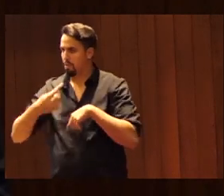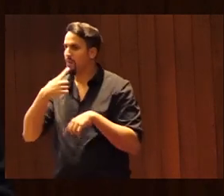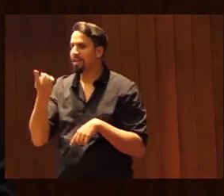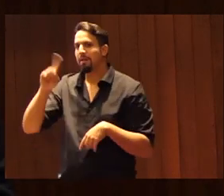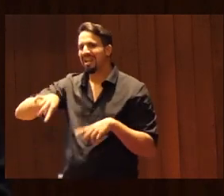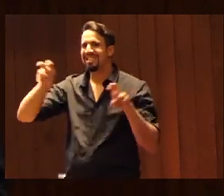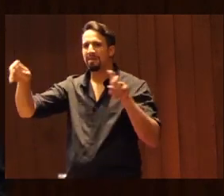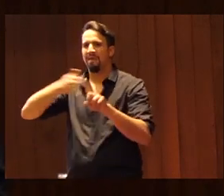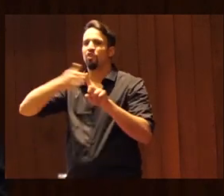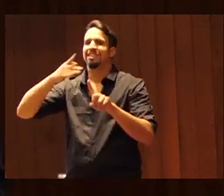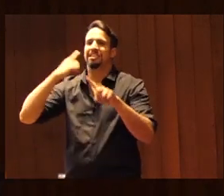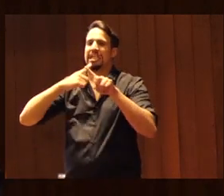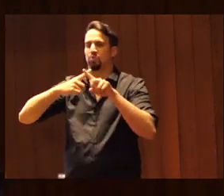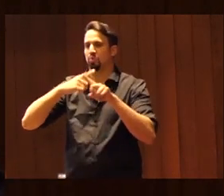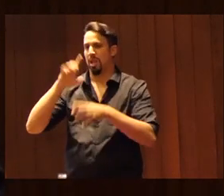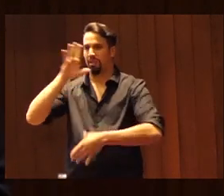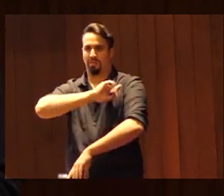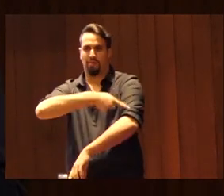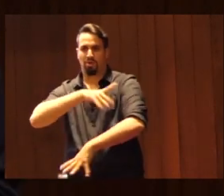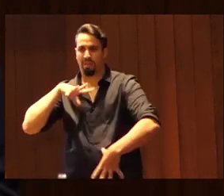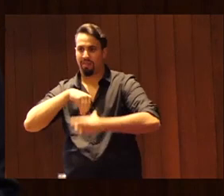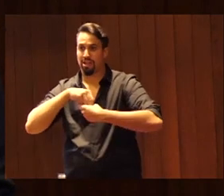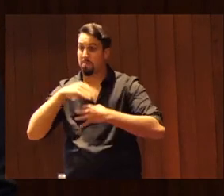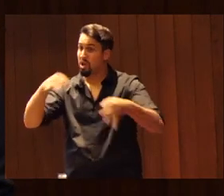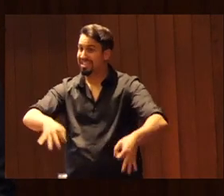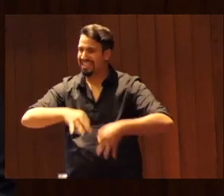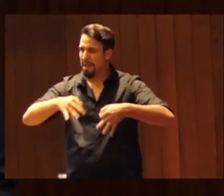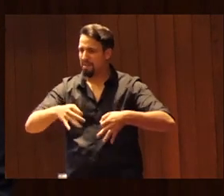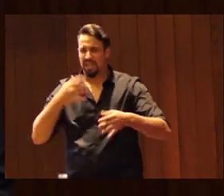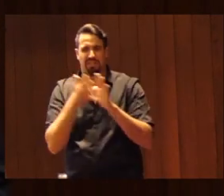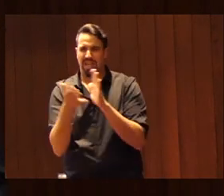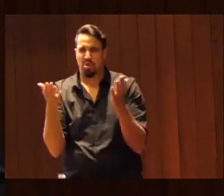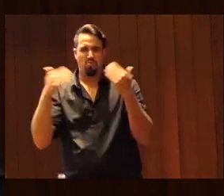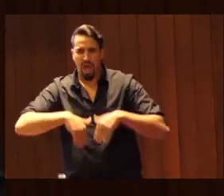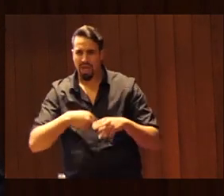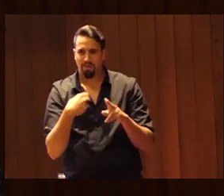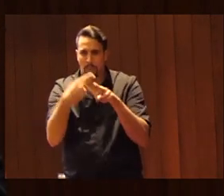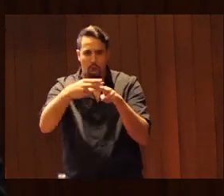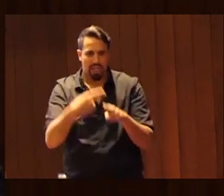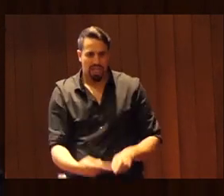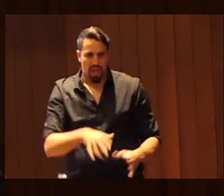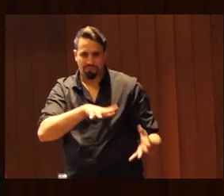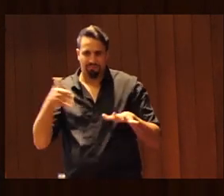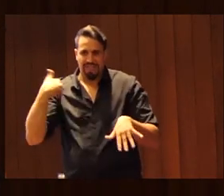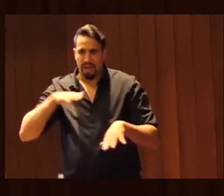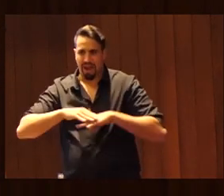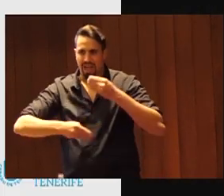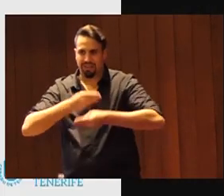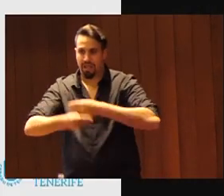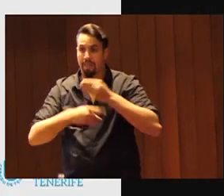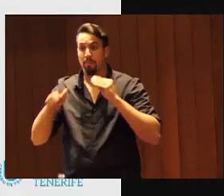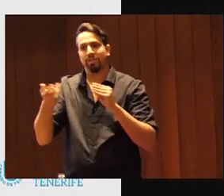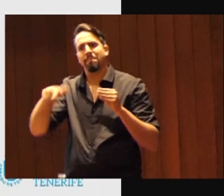violencia sexual en el deporte. Pero siempre se establece, ni existen políticas establecidas. Tenemos el Consejo de Europa,